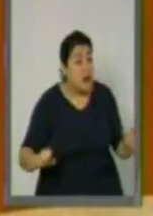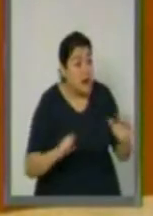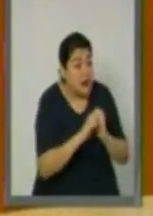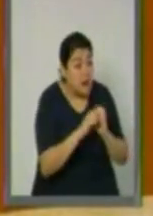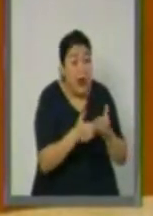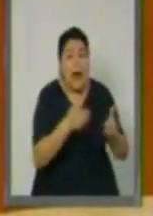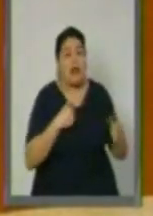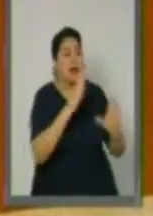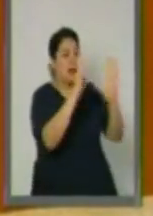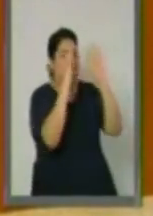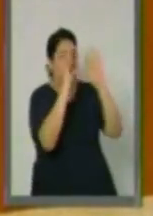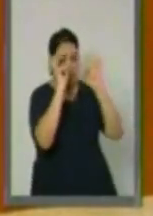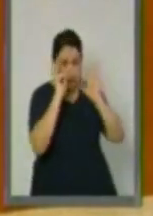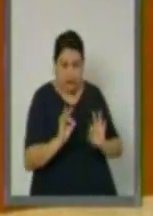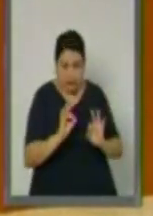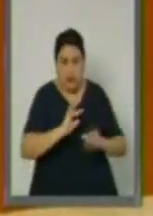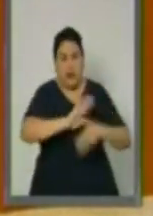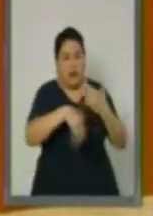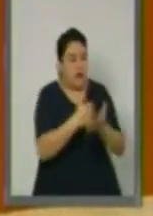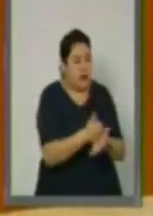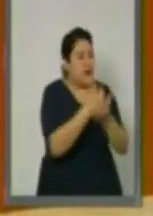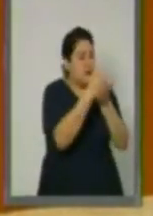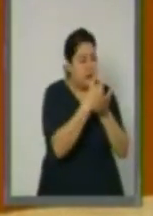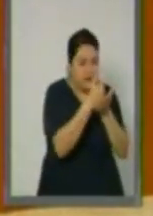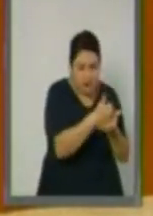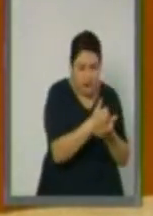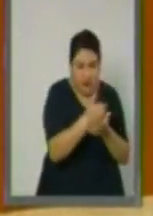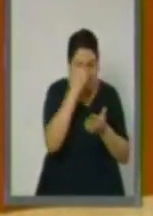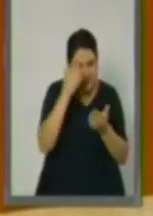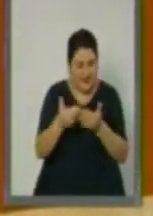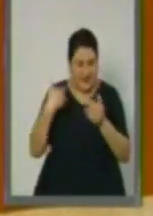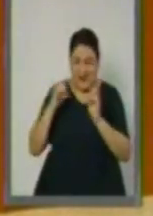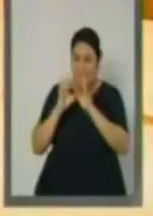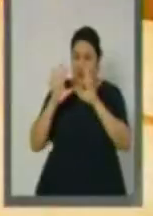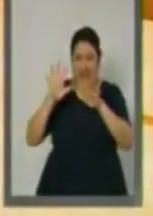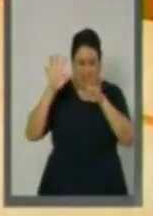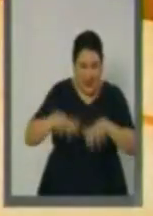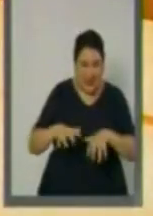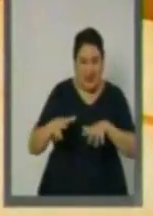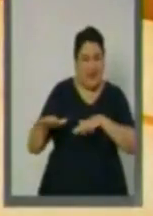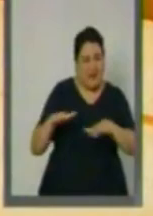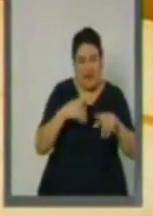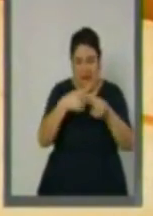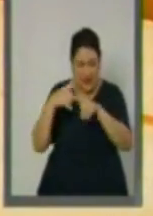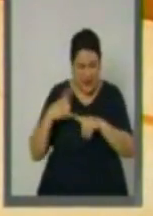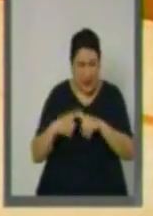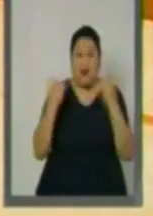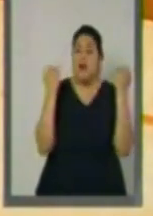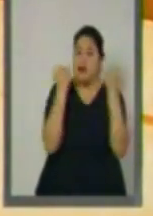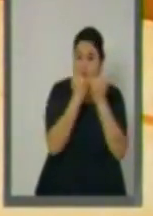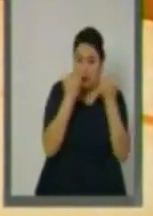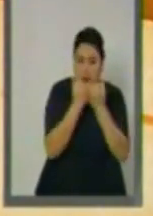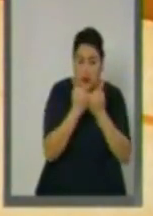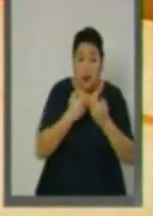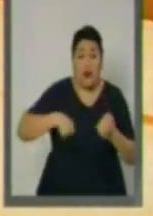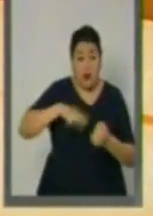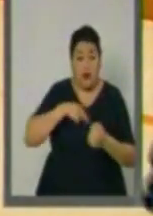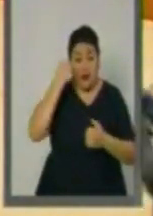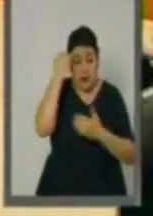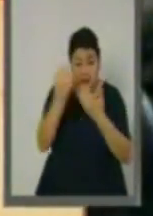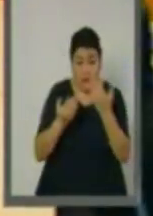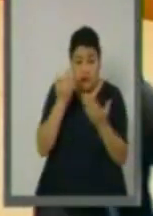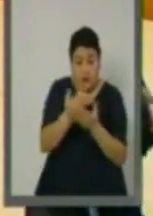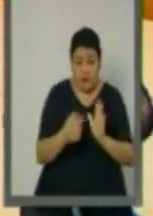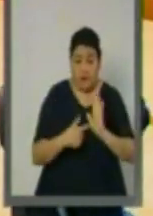en la atención de los efectos derivados de los fenómenos naturales y humanos. Esta sería la presente